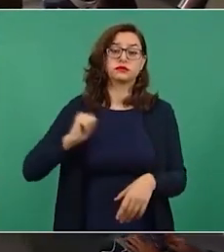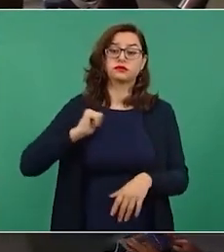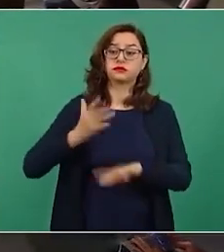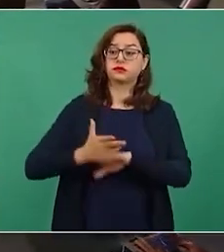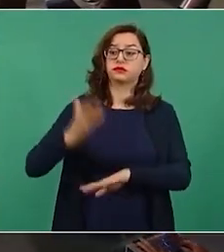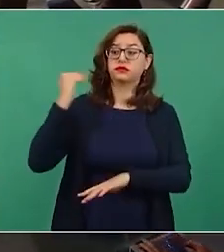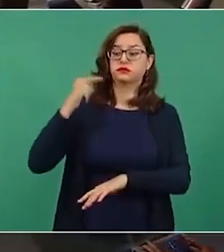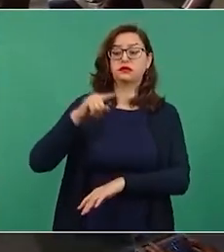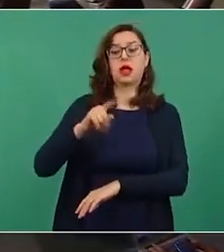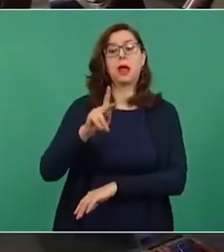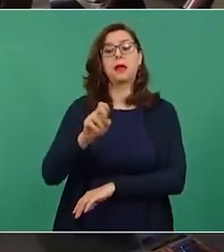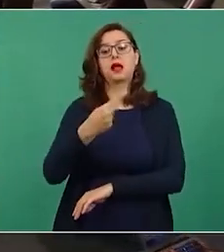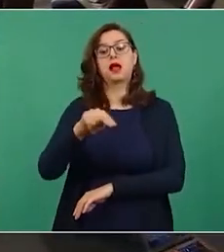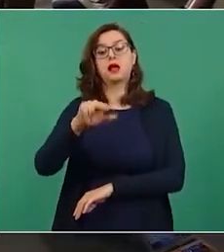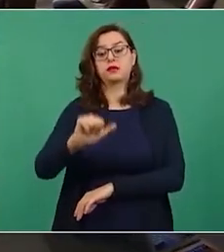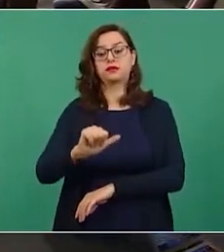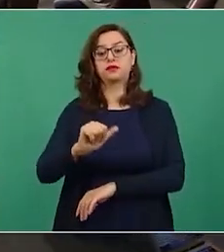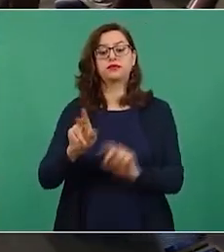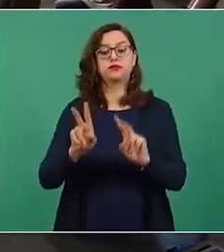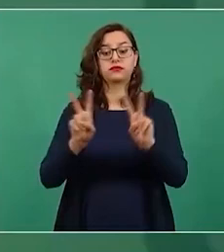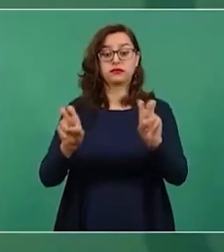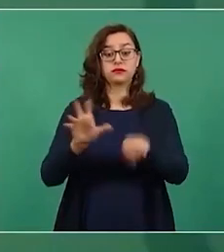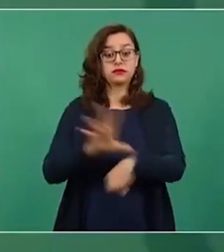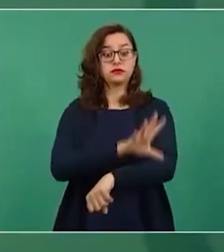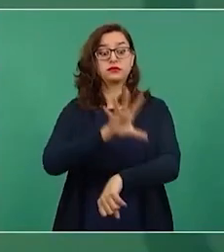no se le informó a la gente